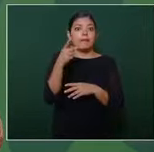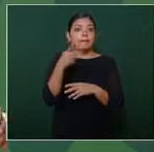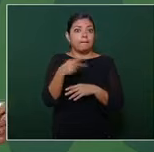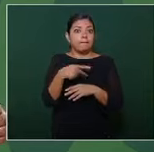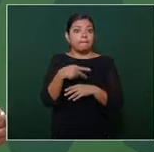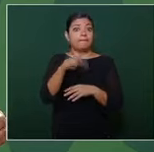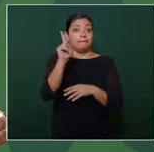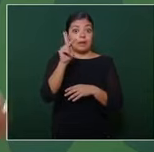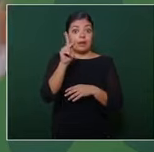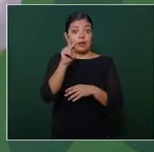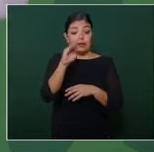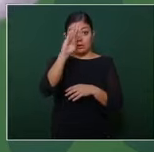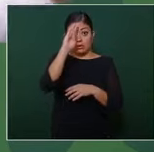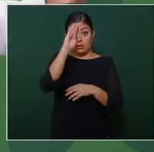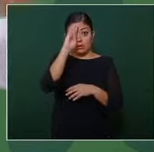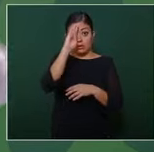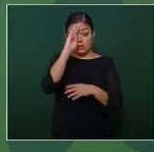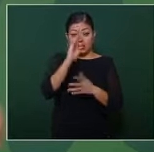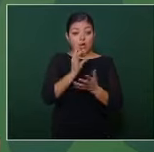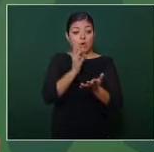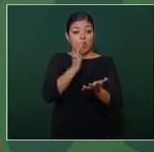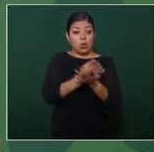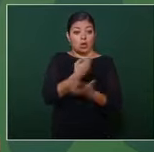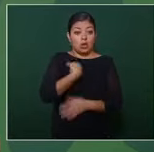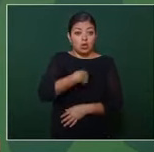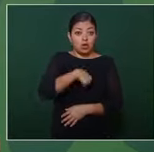para nosotros también para ellos